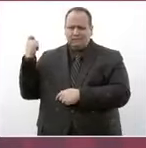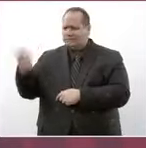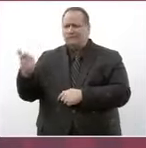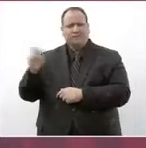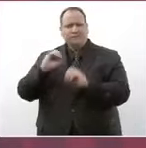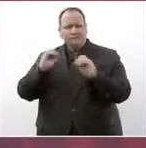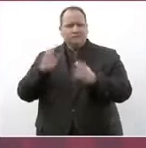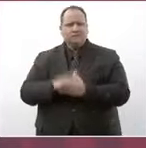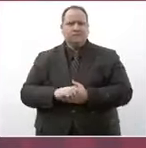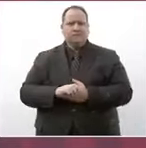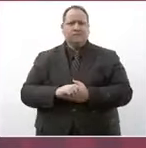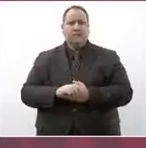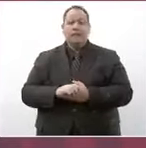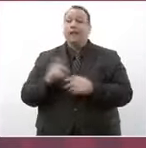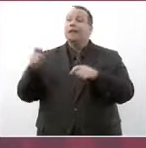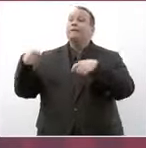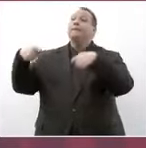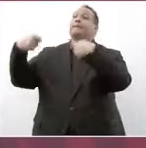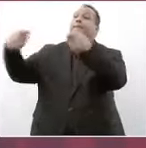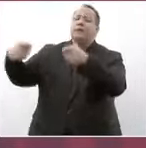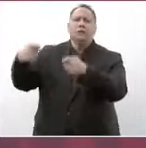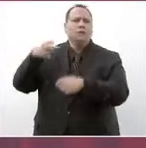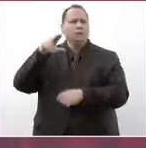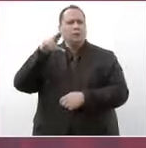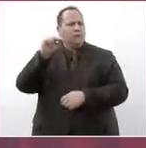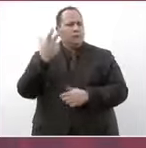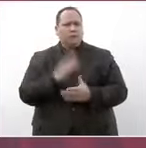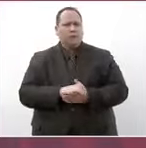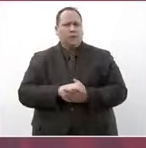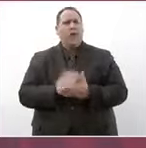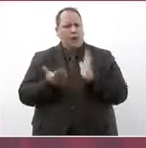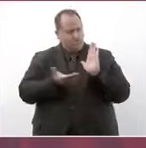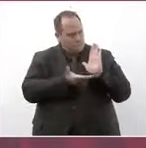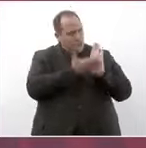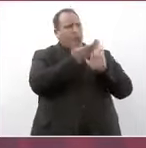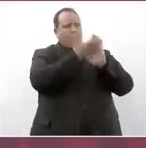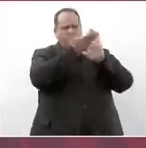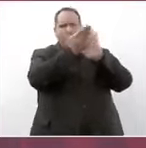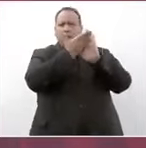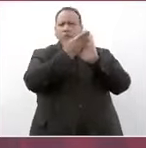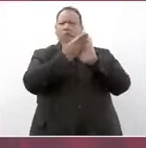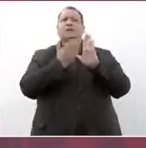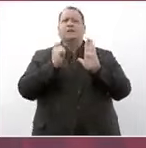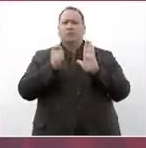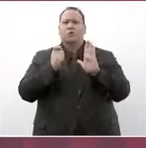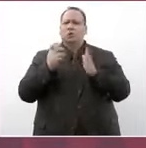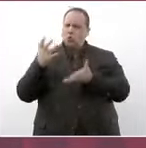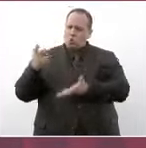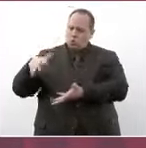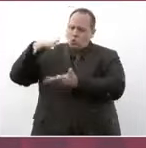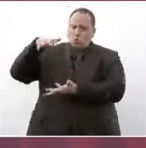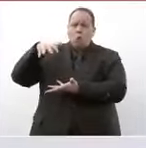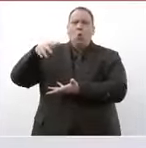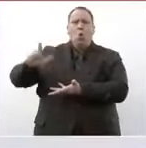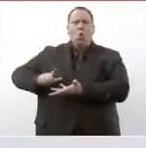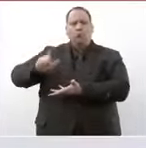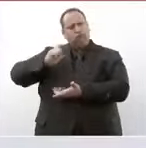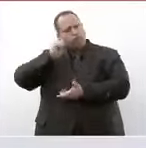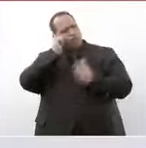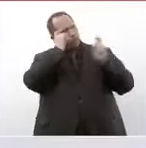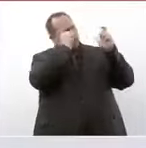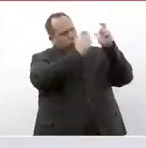no es una concesión es una obra que se va a financiar con presupuesto público